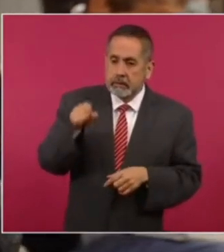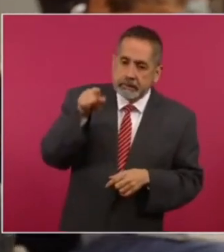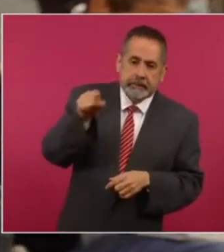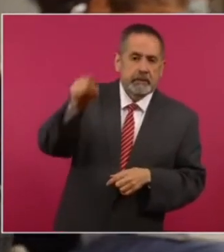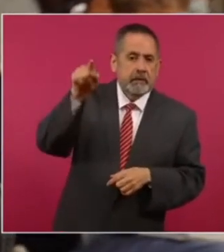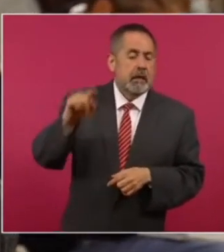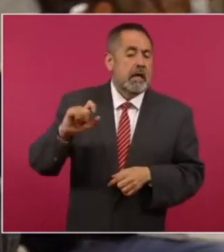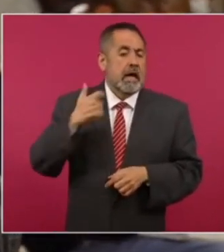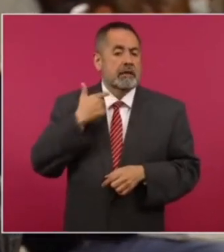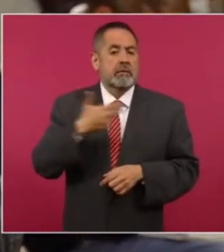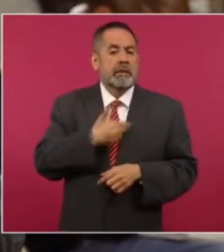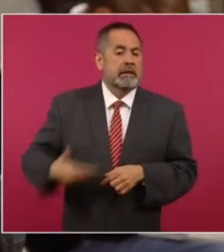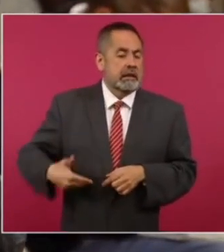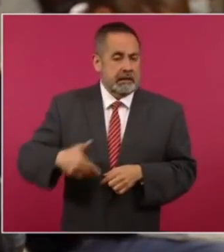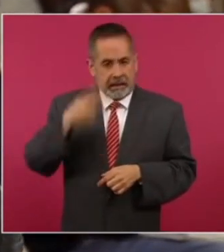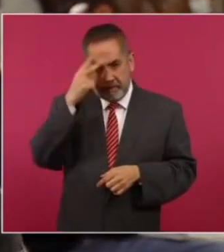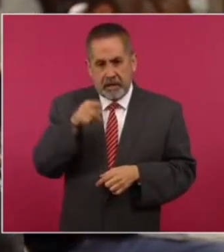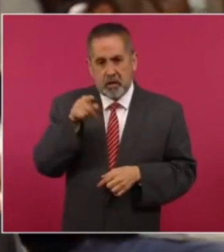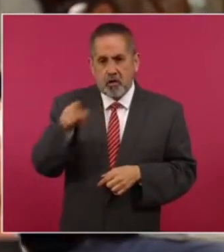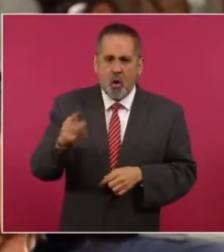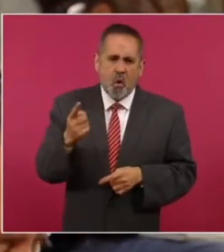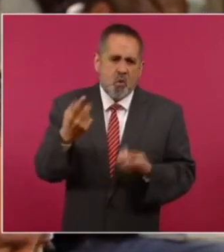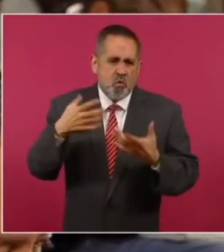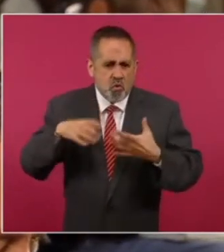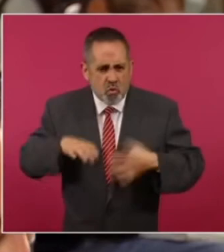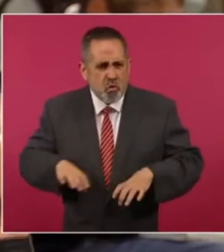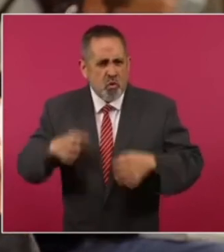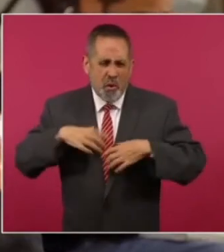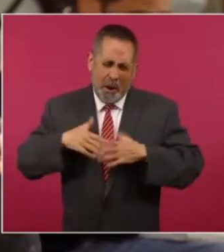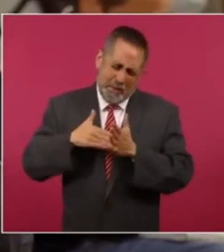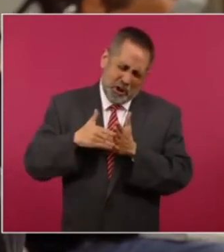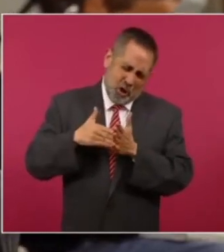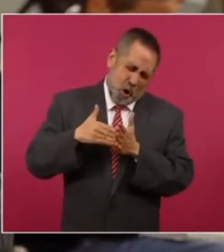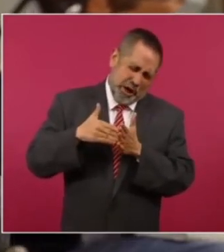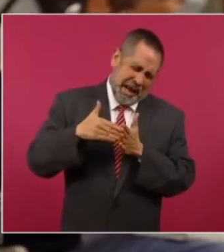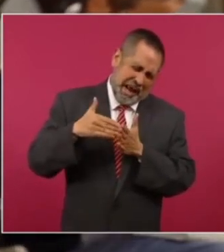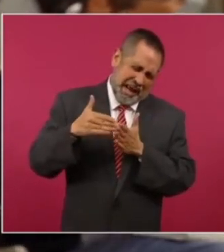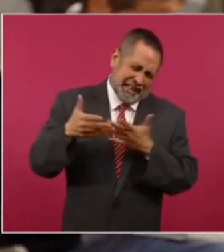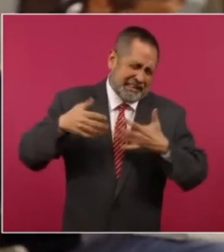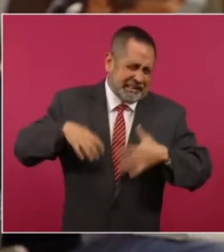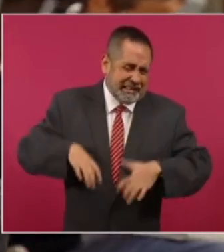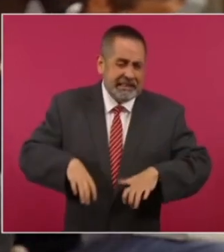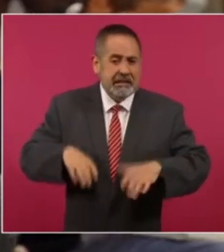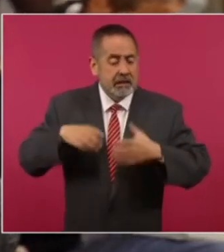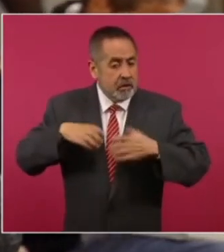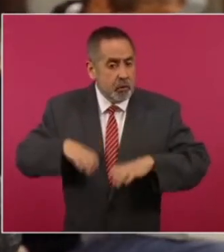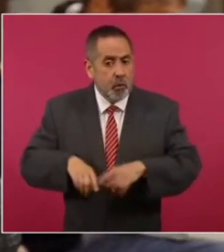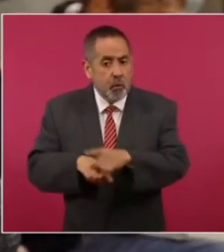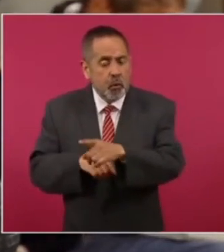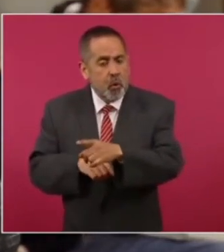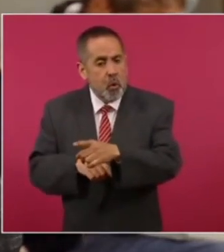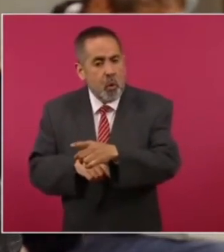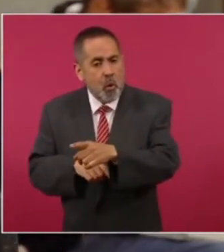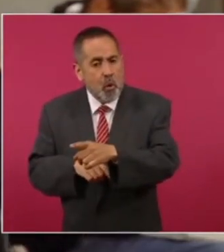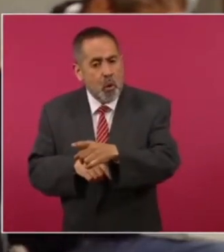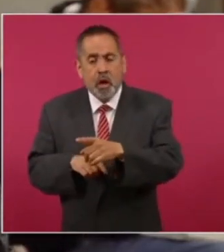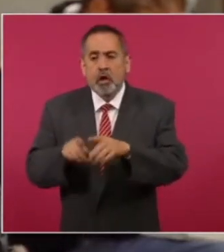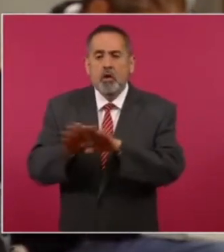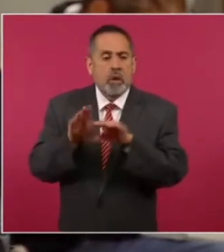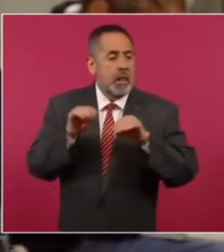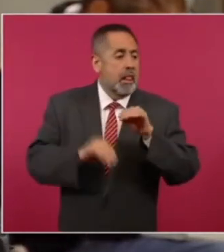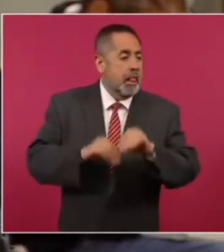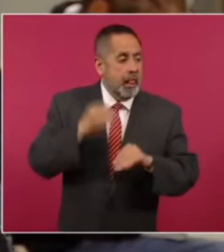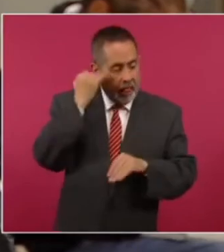expresidente de la República pues amasó una fortuna millonaria y para ello creó entre otros